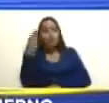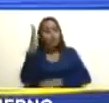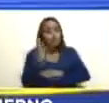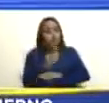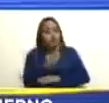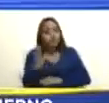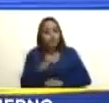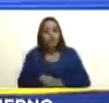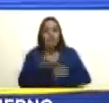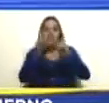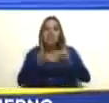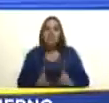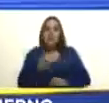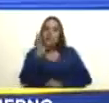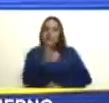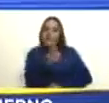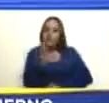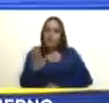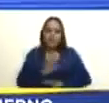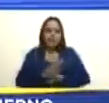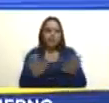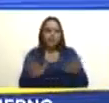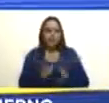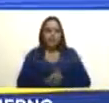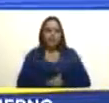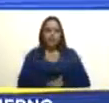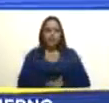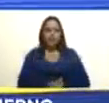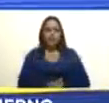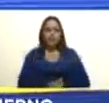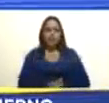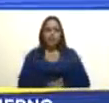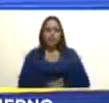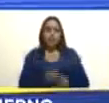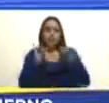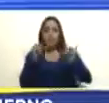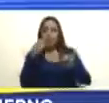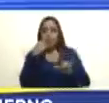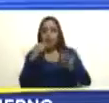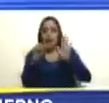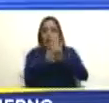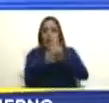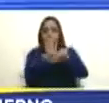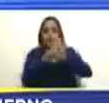es decisión sagrada y como dice el artículo 70